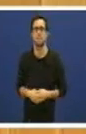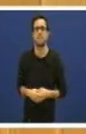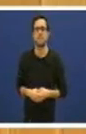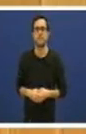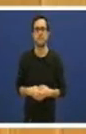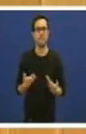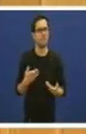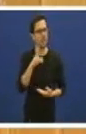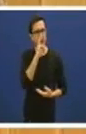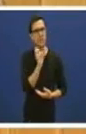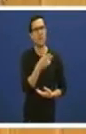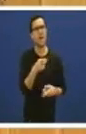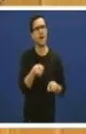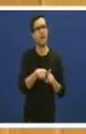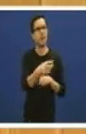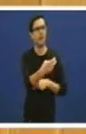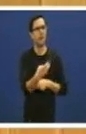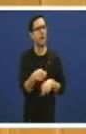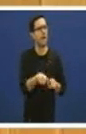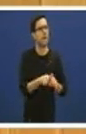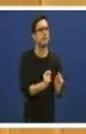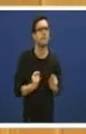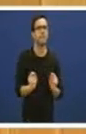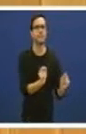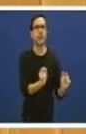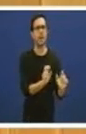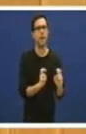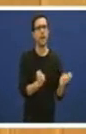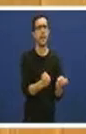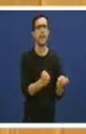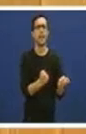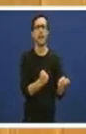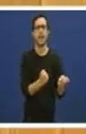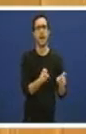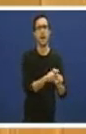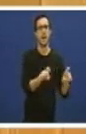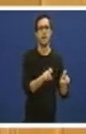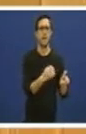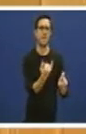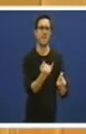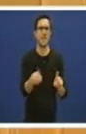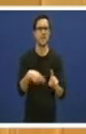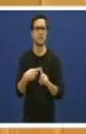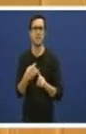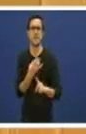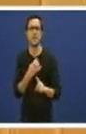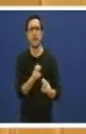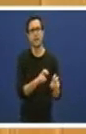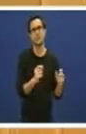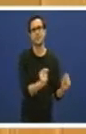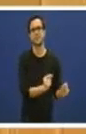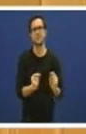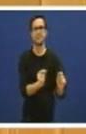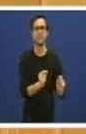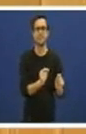coas centrales sindicales e coa patronal que hai unha proposta e que esa proposta é que vai resolver o problema do sector